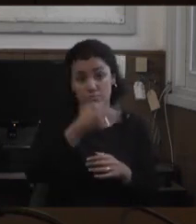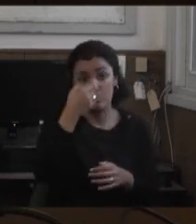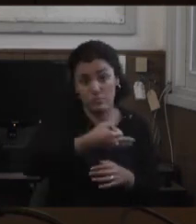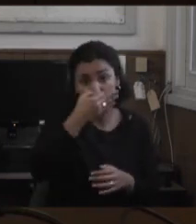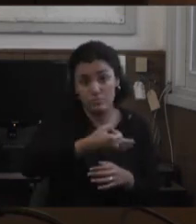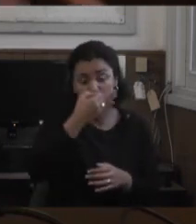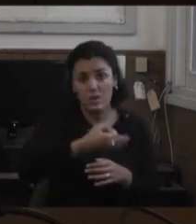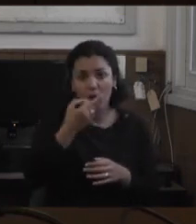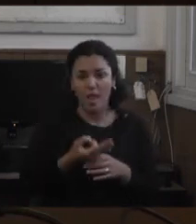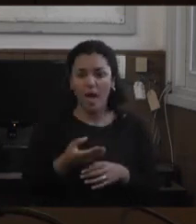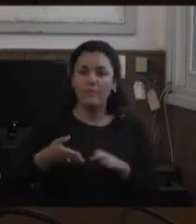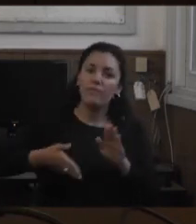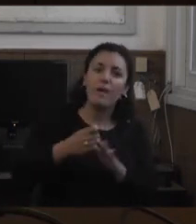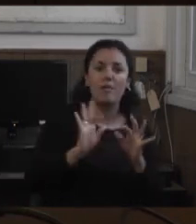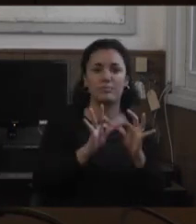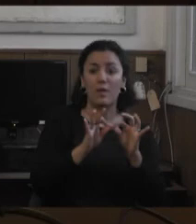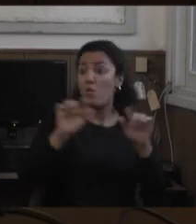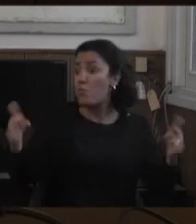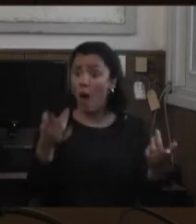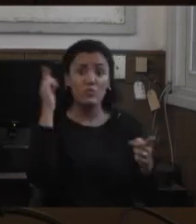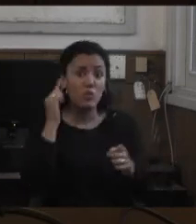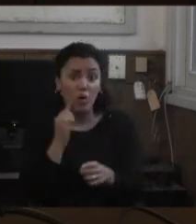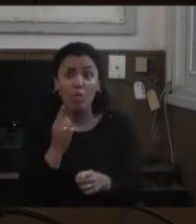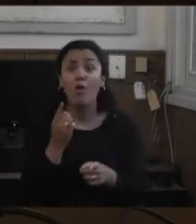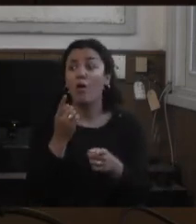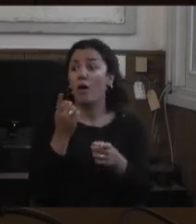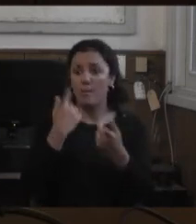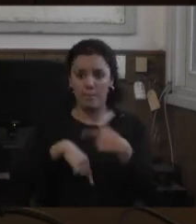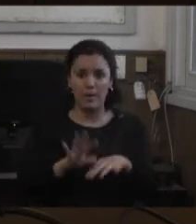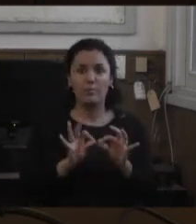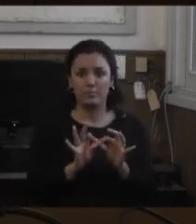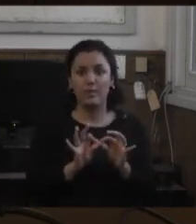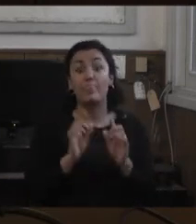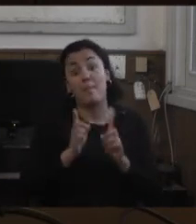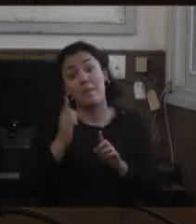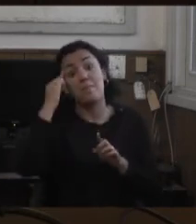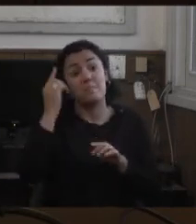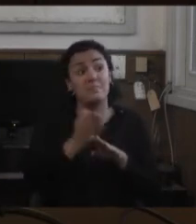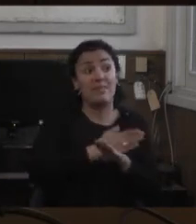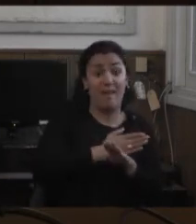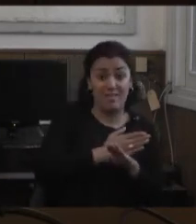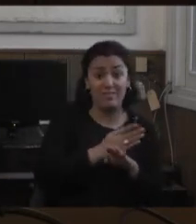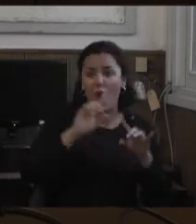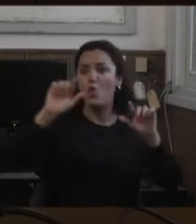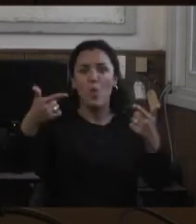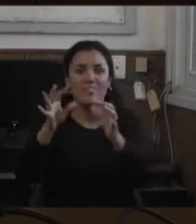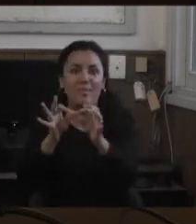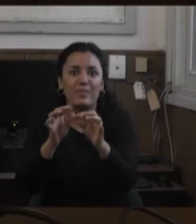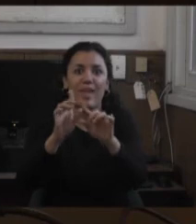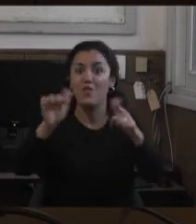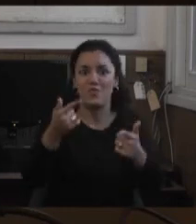intérprete de lengua de señas aunque no haya sordos pero también podemos decir no hay sordos porque no hay intérpretes que empiecen en nuestra